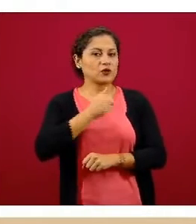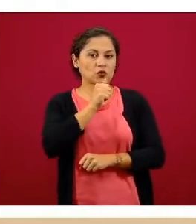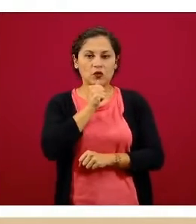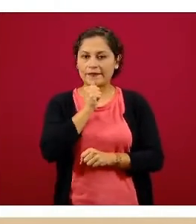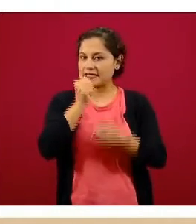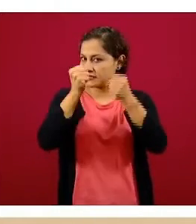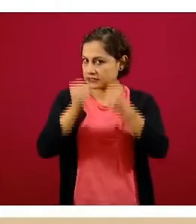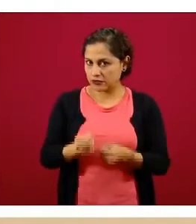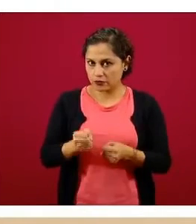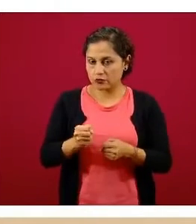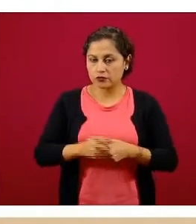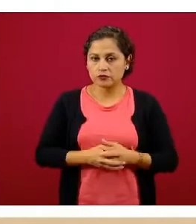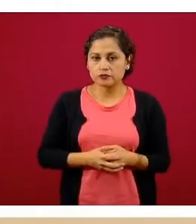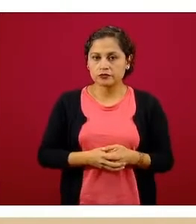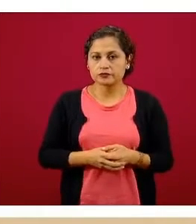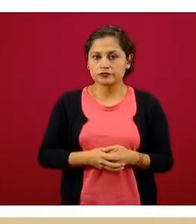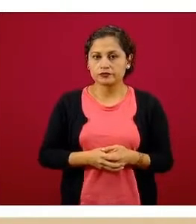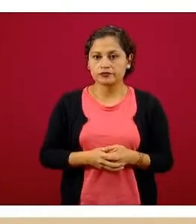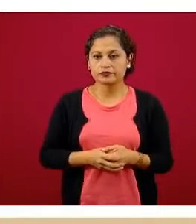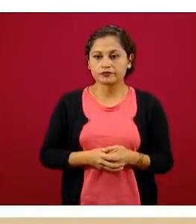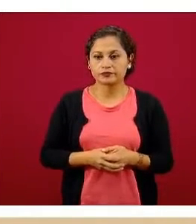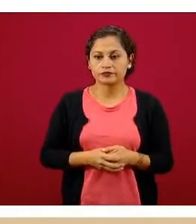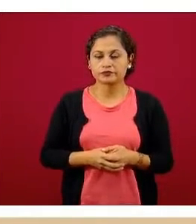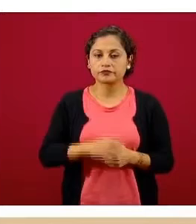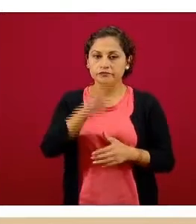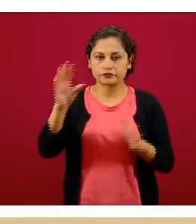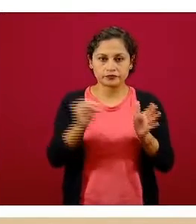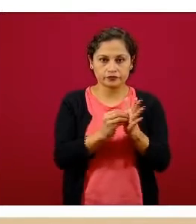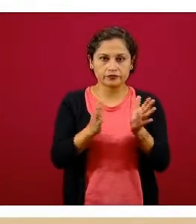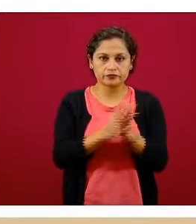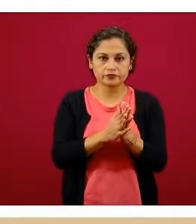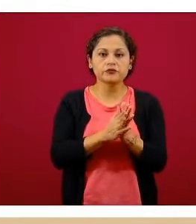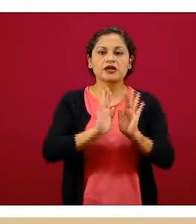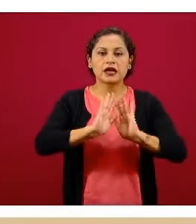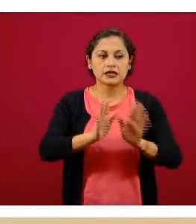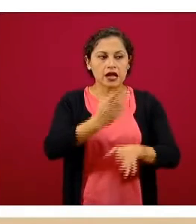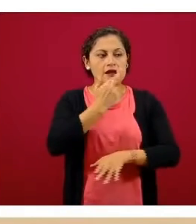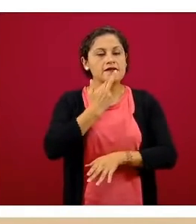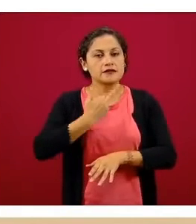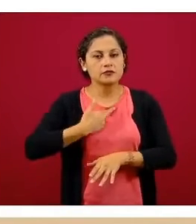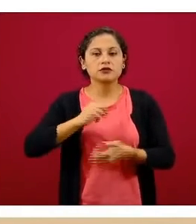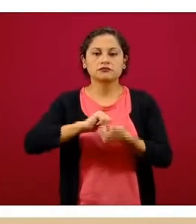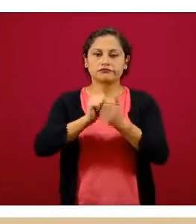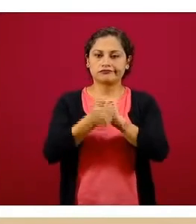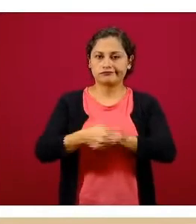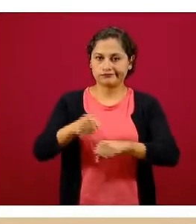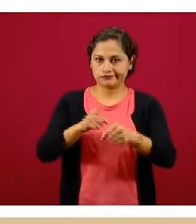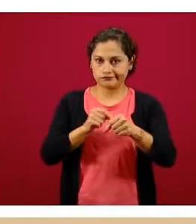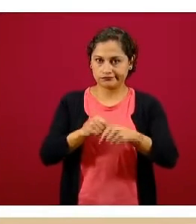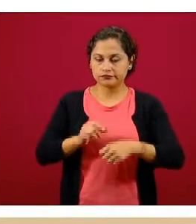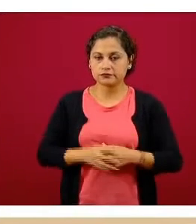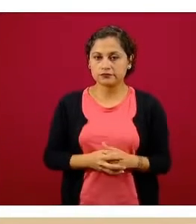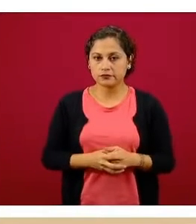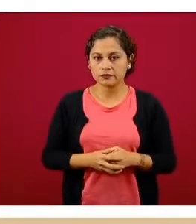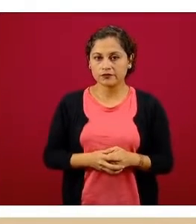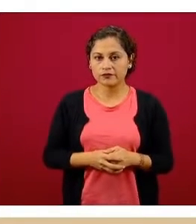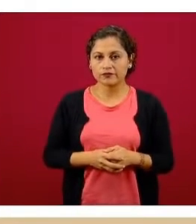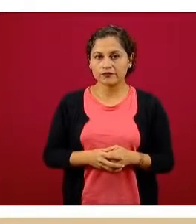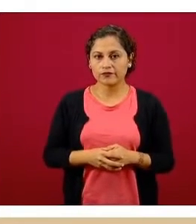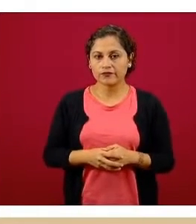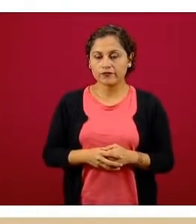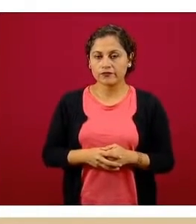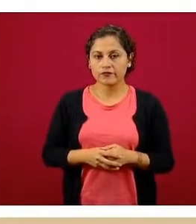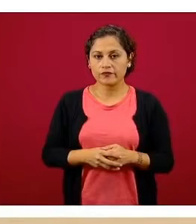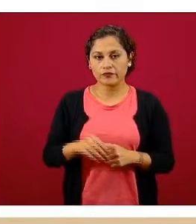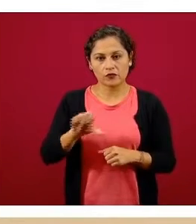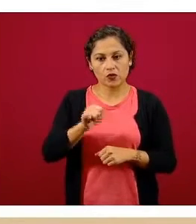confirmadas y agregarse a la estadística de cada una de las entidades federativas. Veamos la siguiente diapositiva.